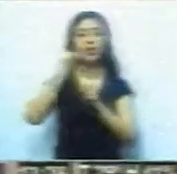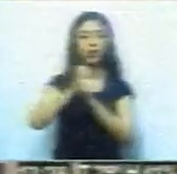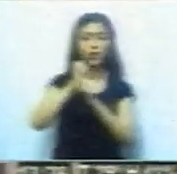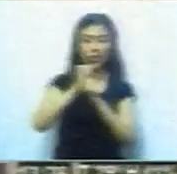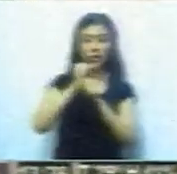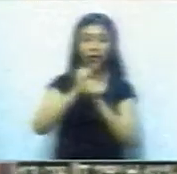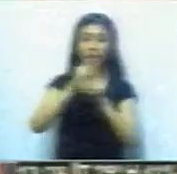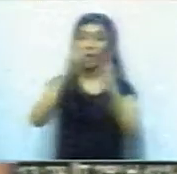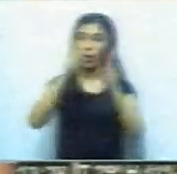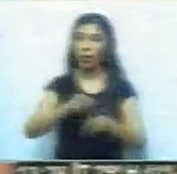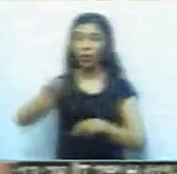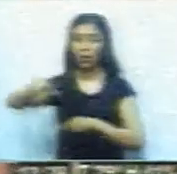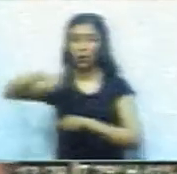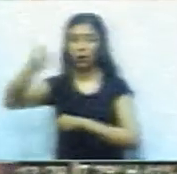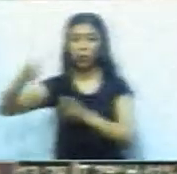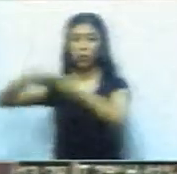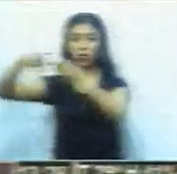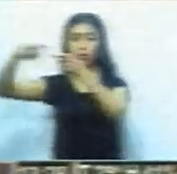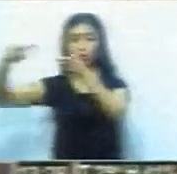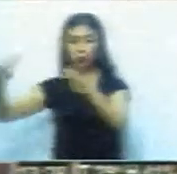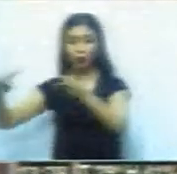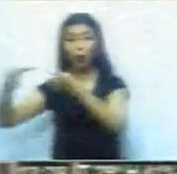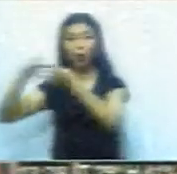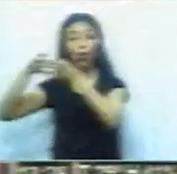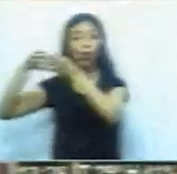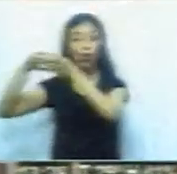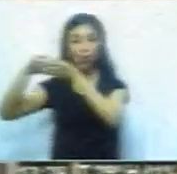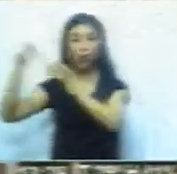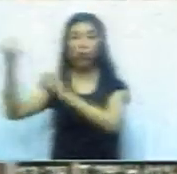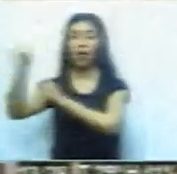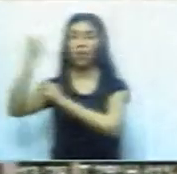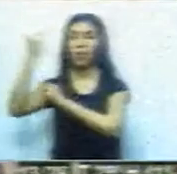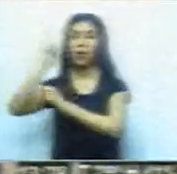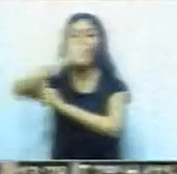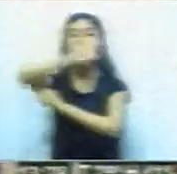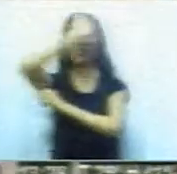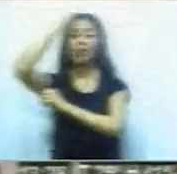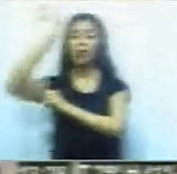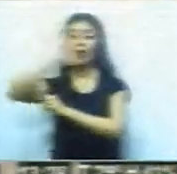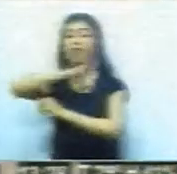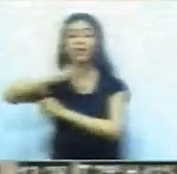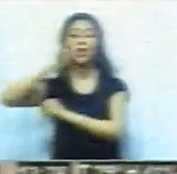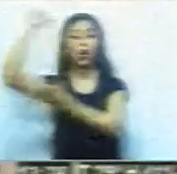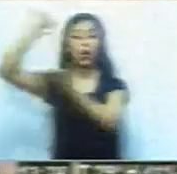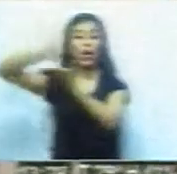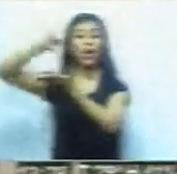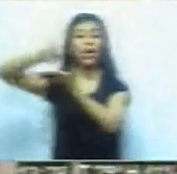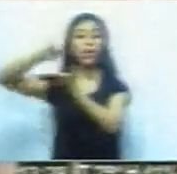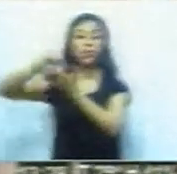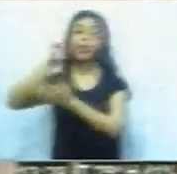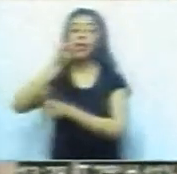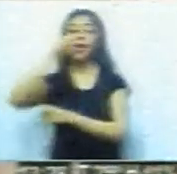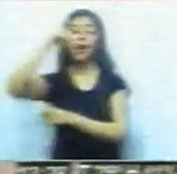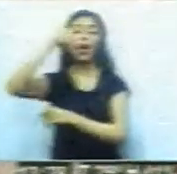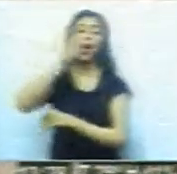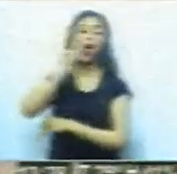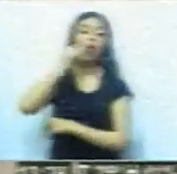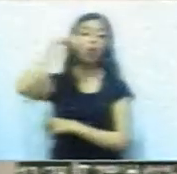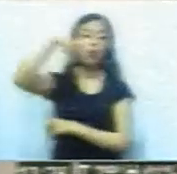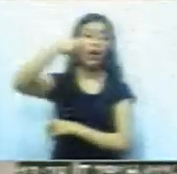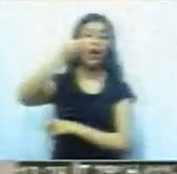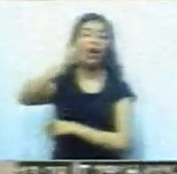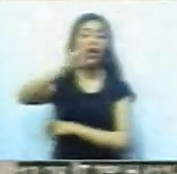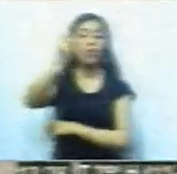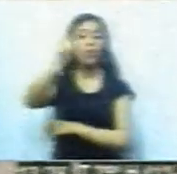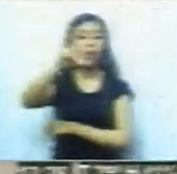que incluya a nuestros referentes provinciales, a Gerardo Morales, que ha estado en contacto permanente con nosotros y ha venido a